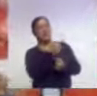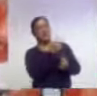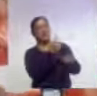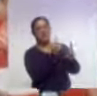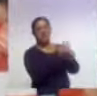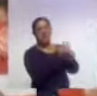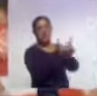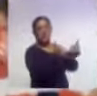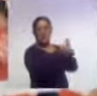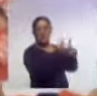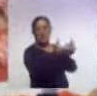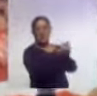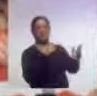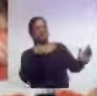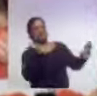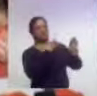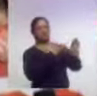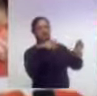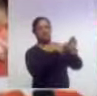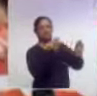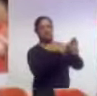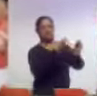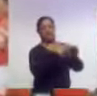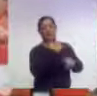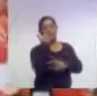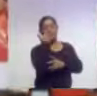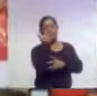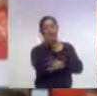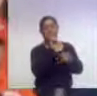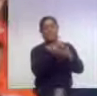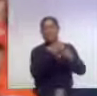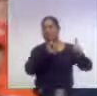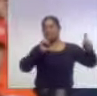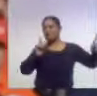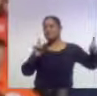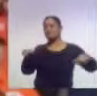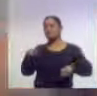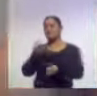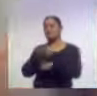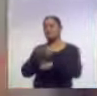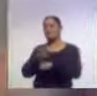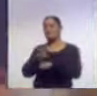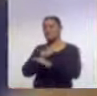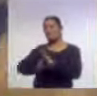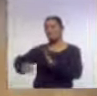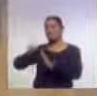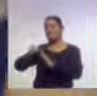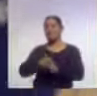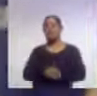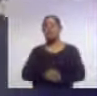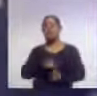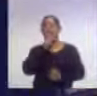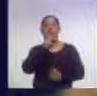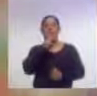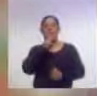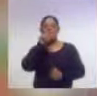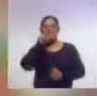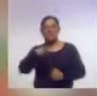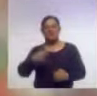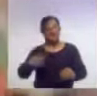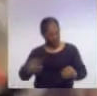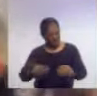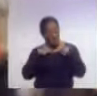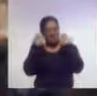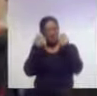retórica de campaña que busca oponerlos a los intereses de Estados Unidos. Palabras que replican la furia y la